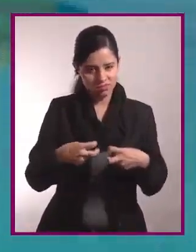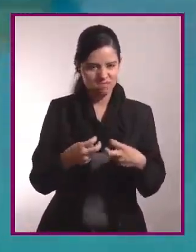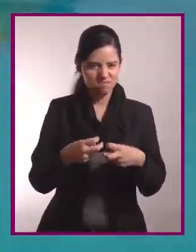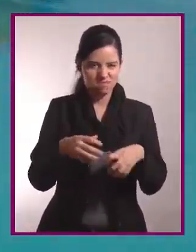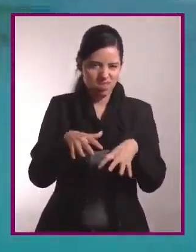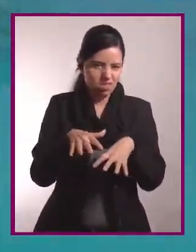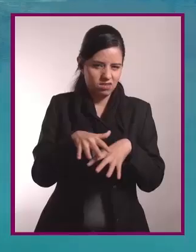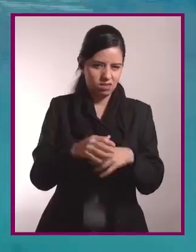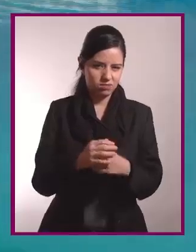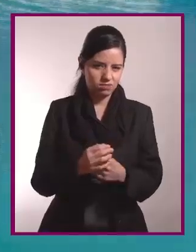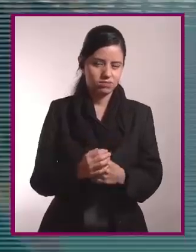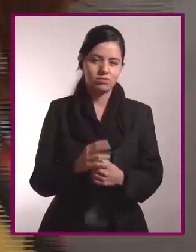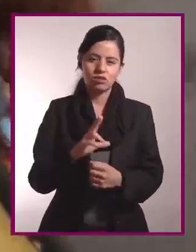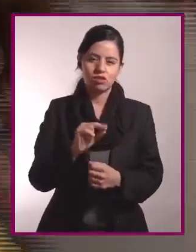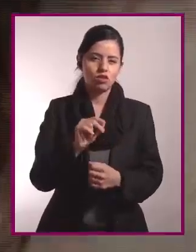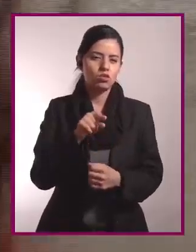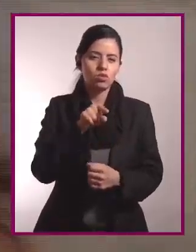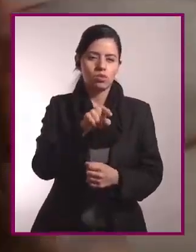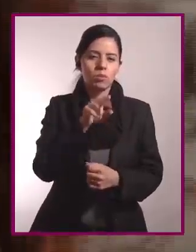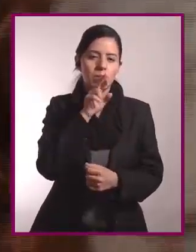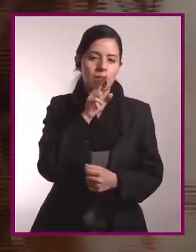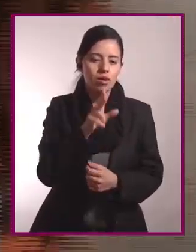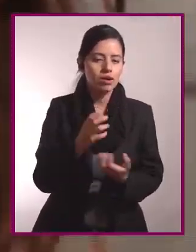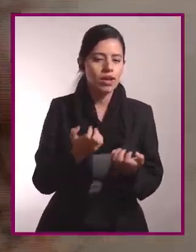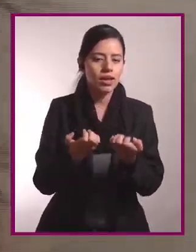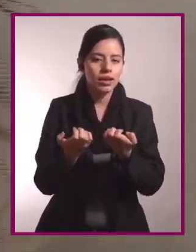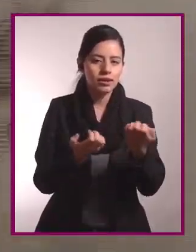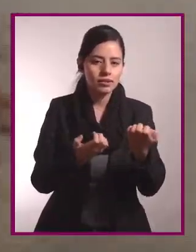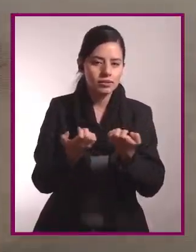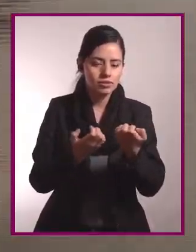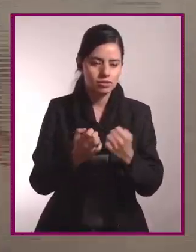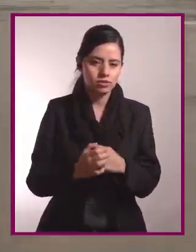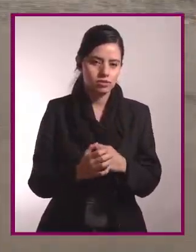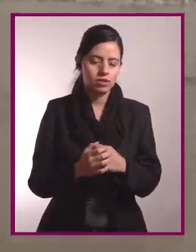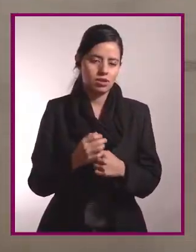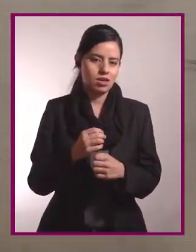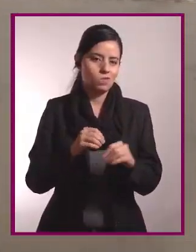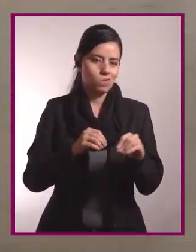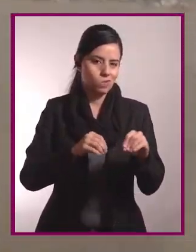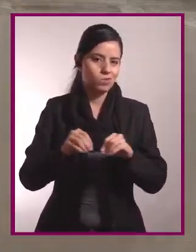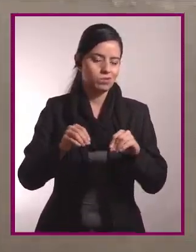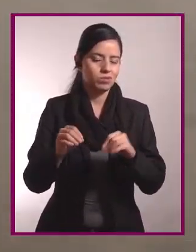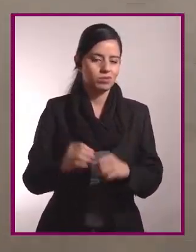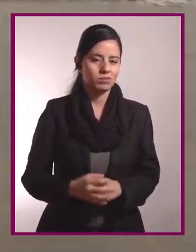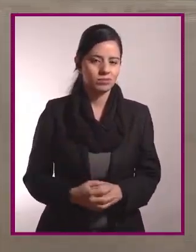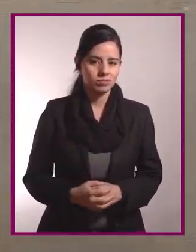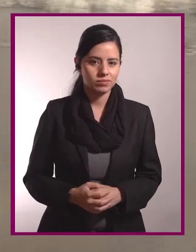dejes que esto te suceda a ti. Mantente en buena forma y actívate.